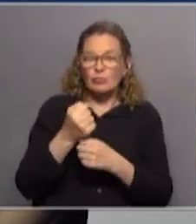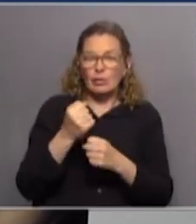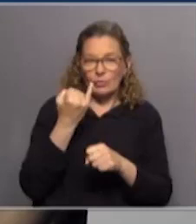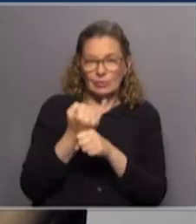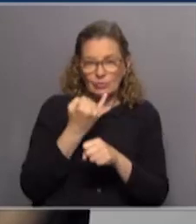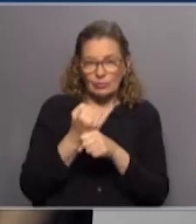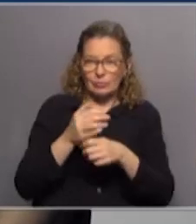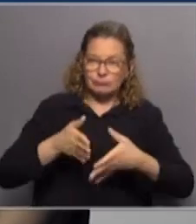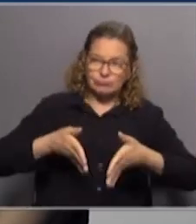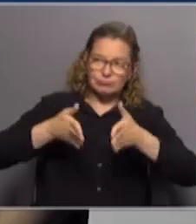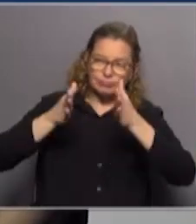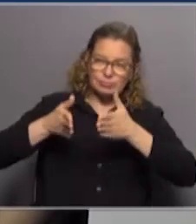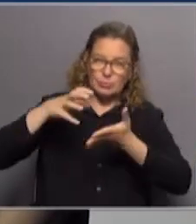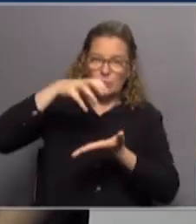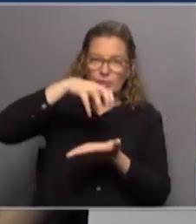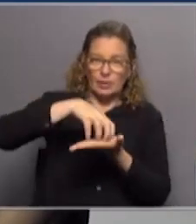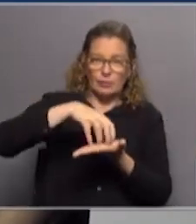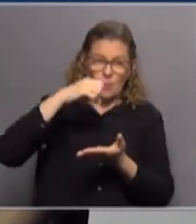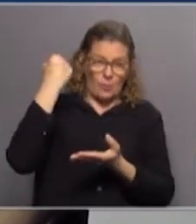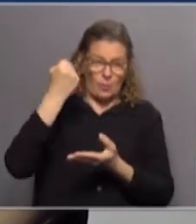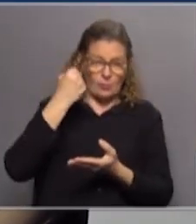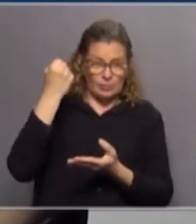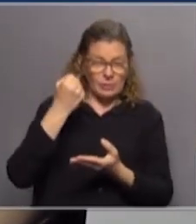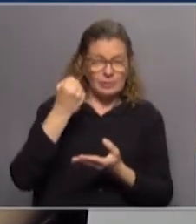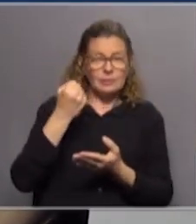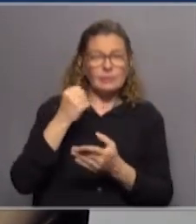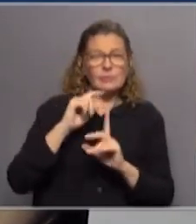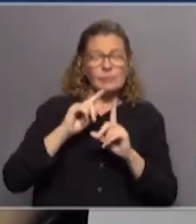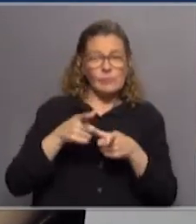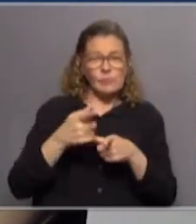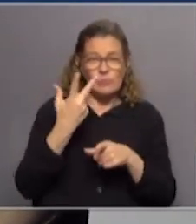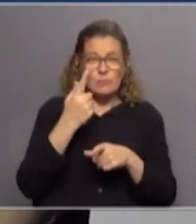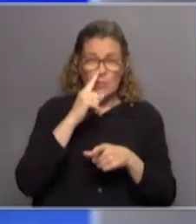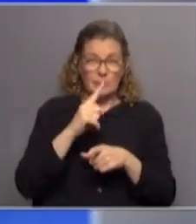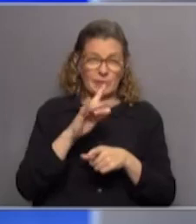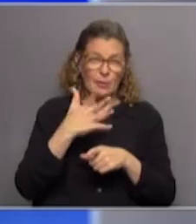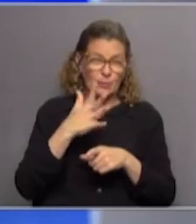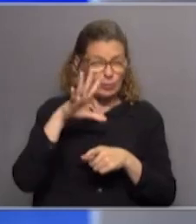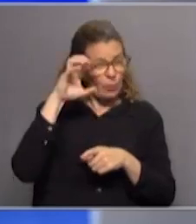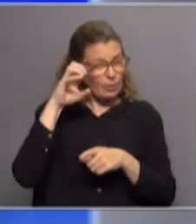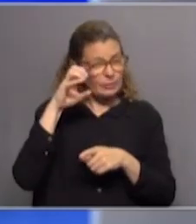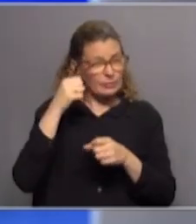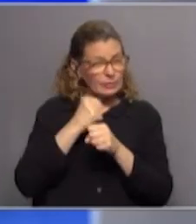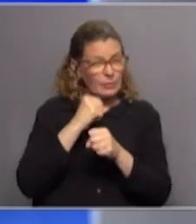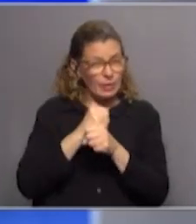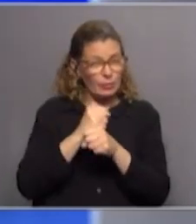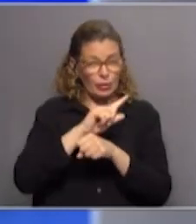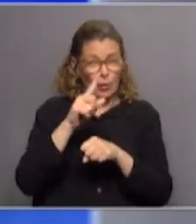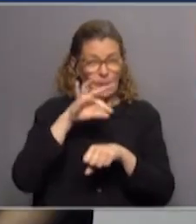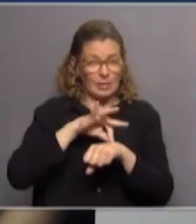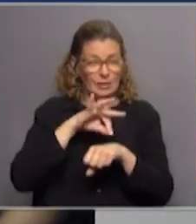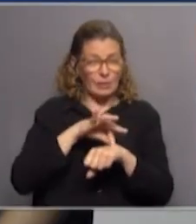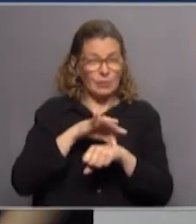institución con una infraestructura y una ubicación geográfica muy importante que tiene 3.000 si no recuerdo mal trabajadores no médicos